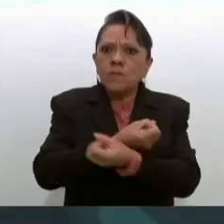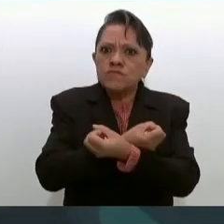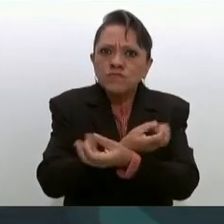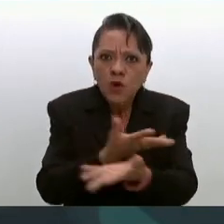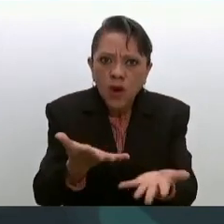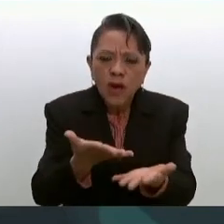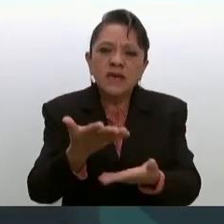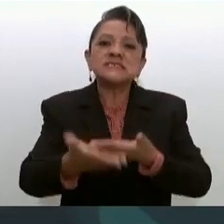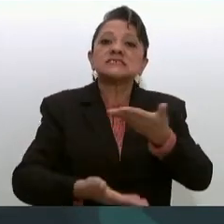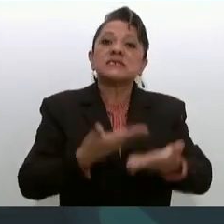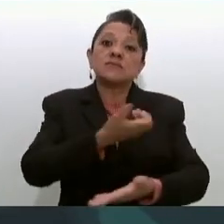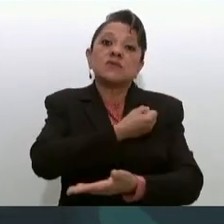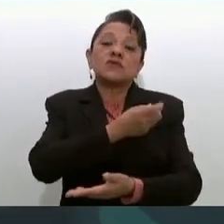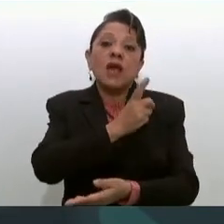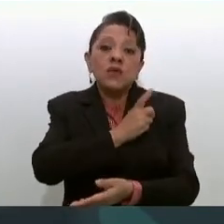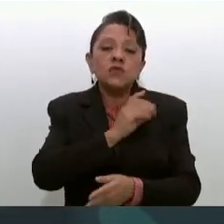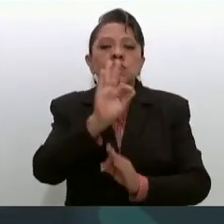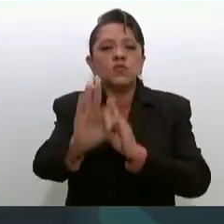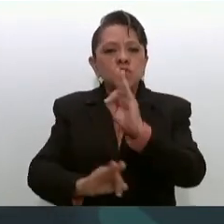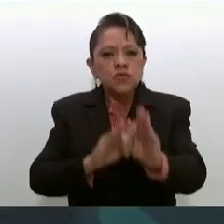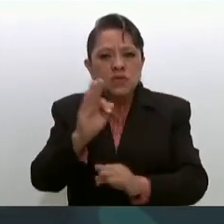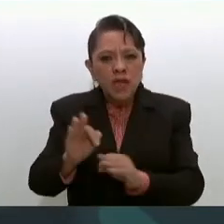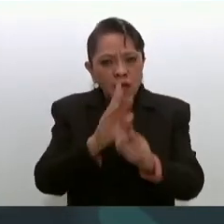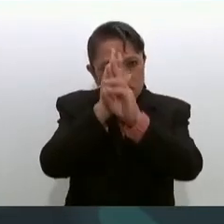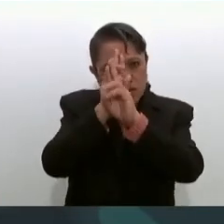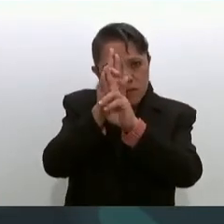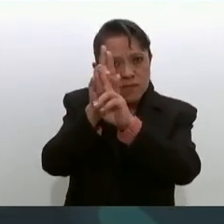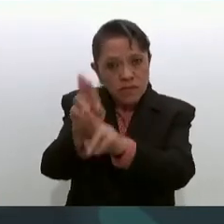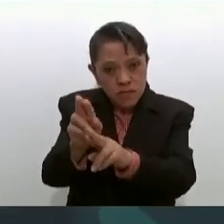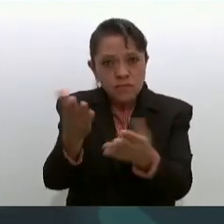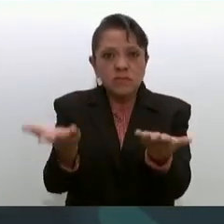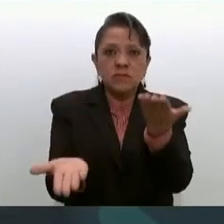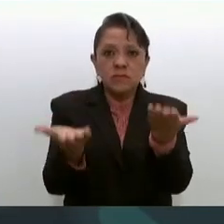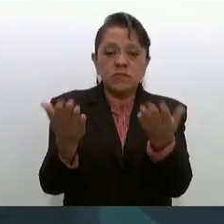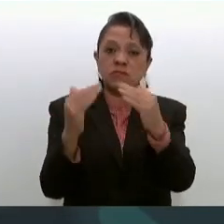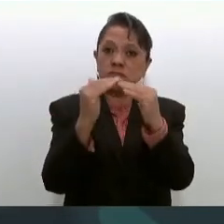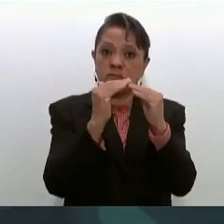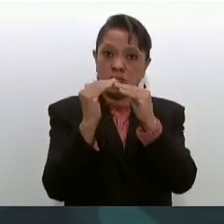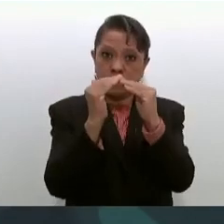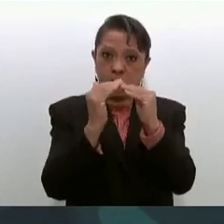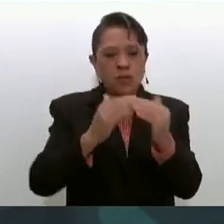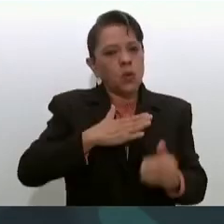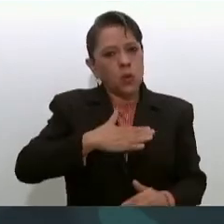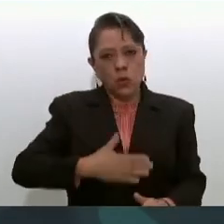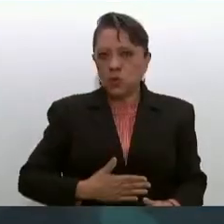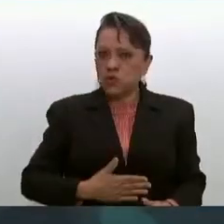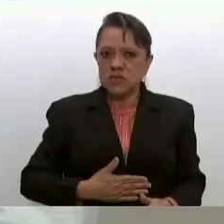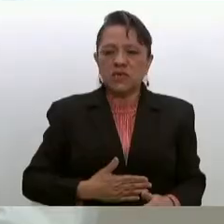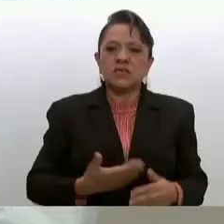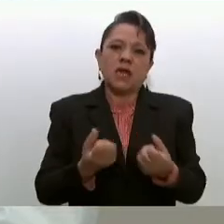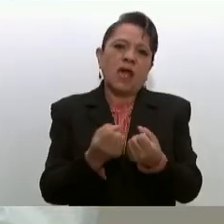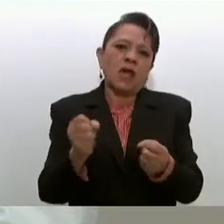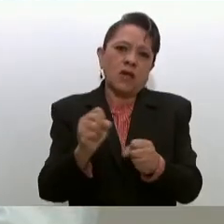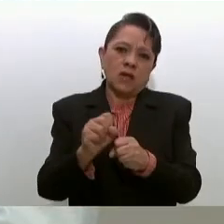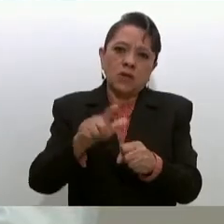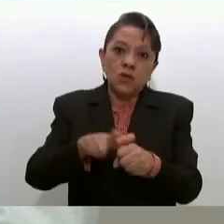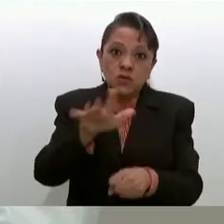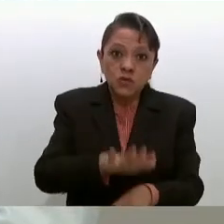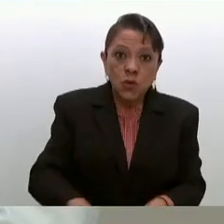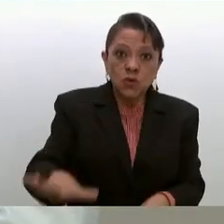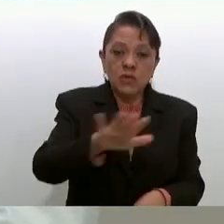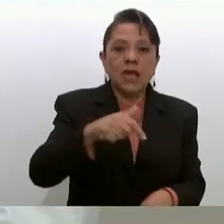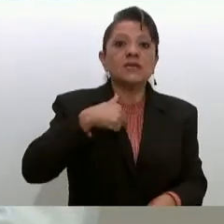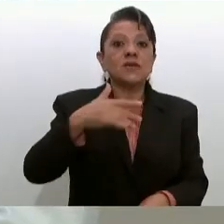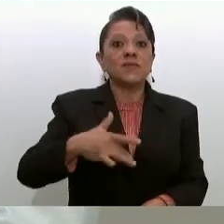de salud con un trato digno, con equidad de género y con gran justicia social. Me siento